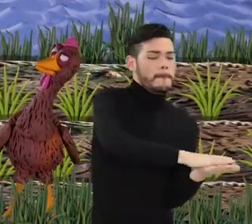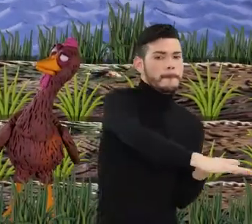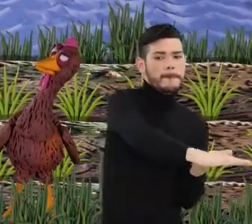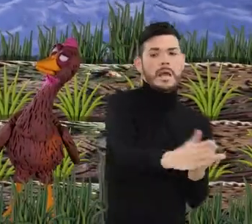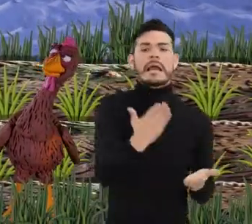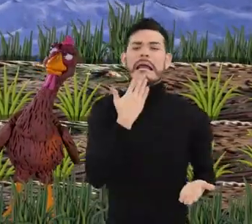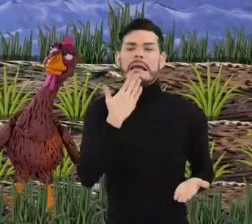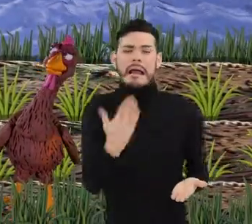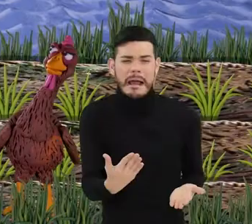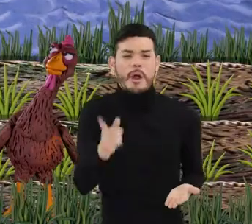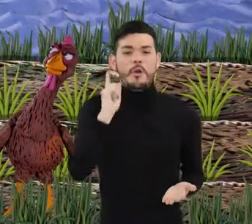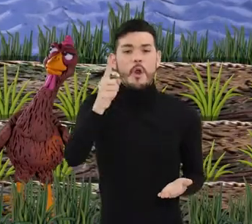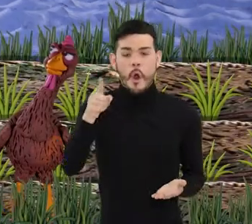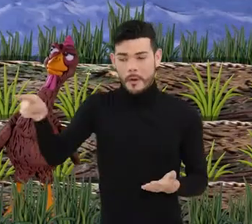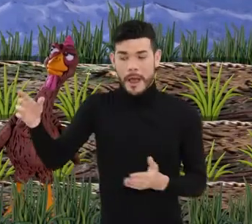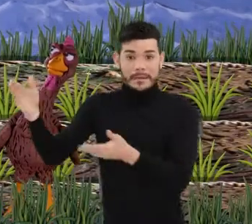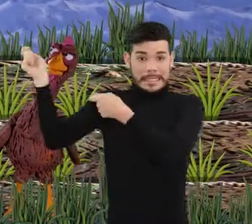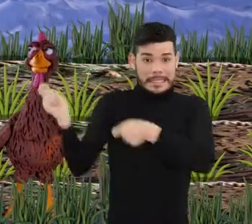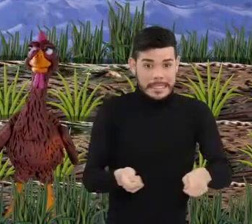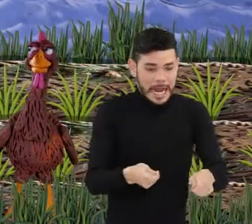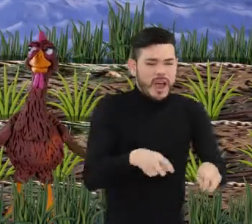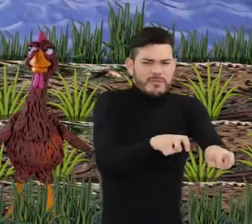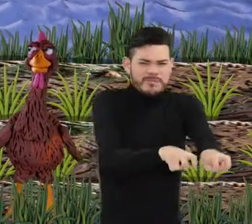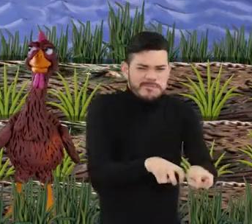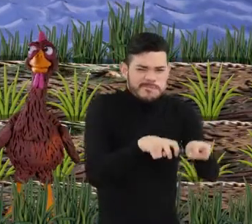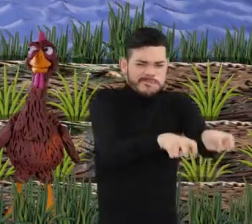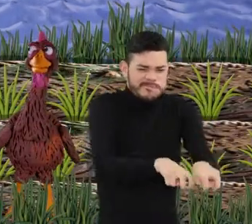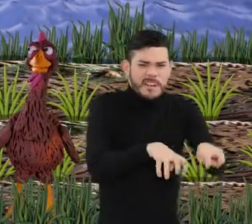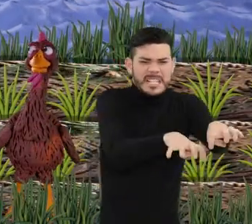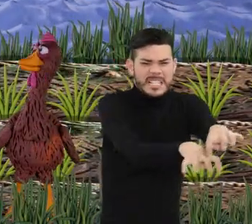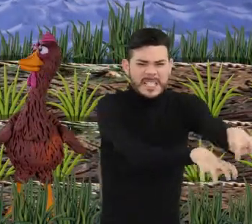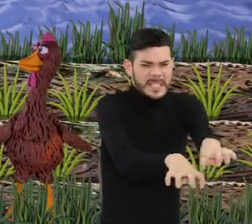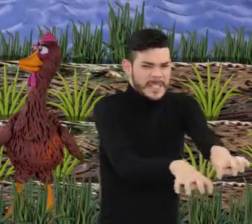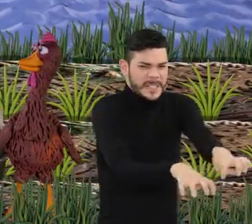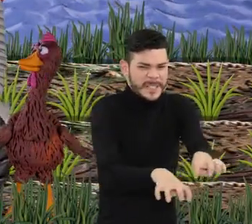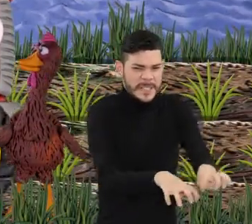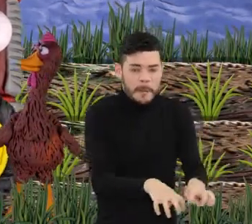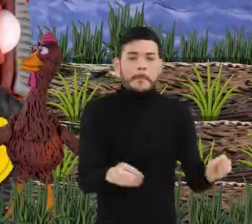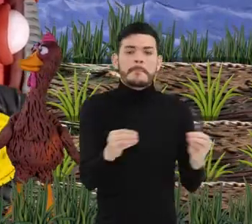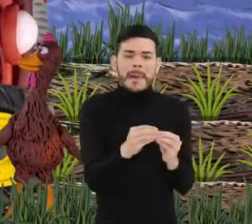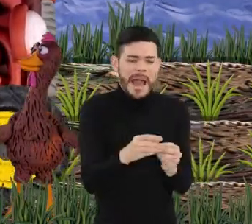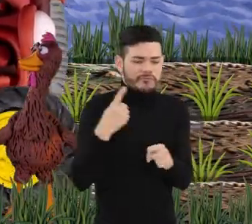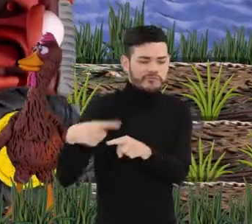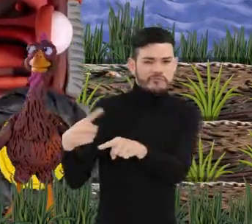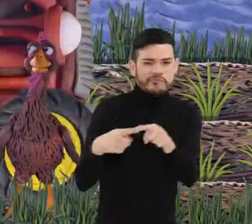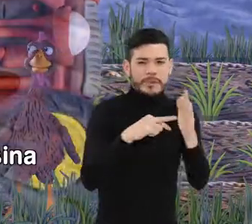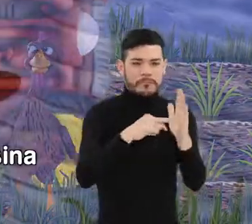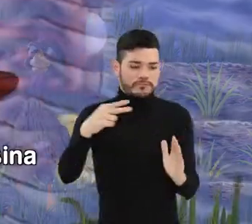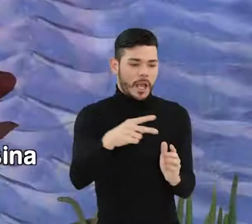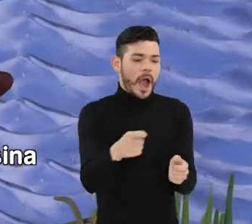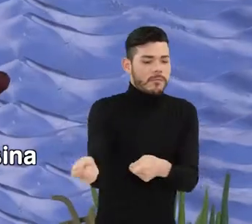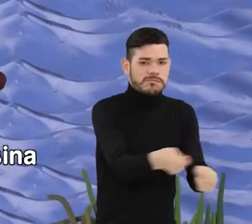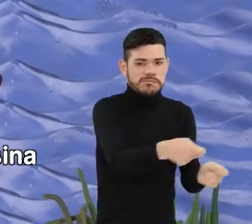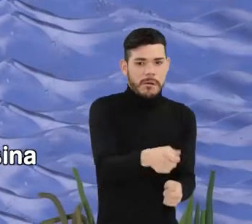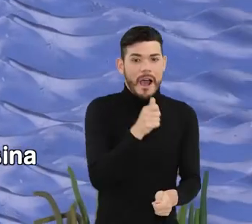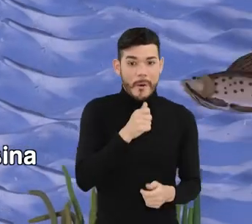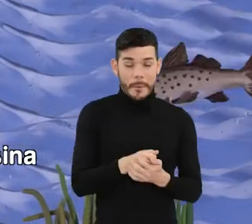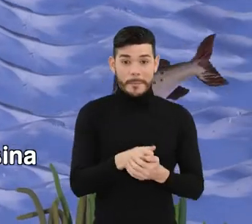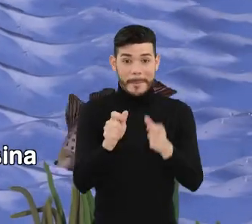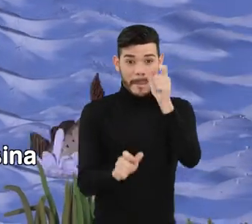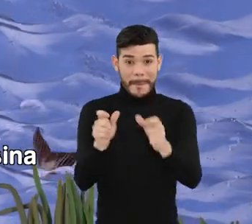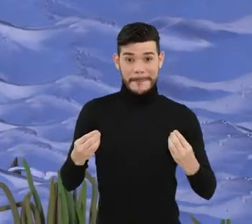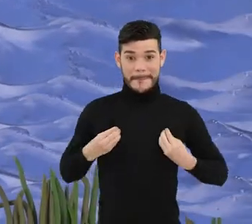Magdalena gracias a la introducción del tractor y el desarrollo de distritos de riego. Los habitantes de la